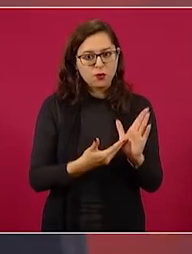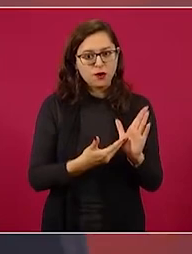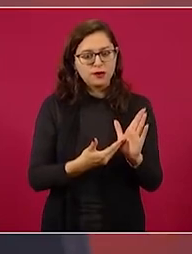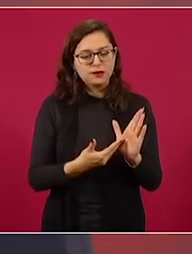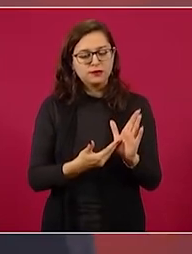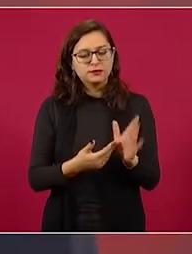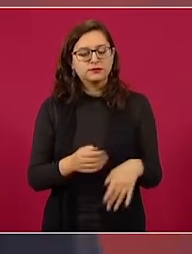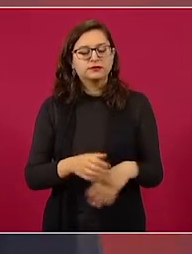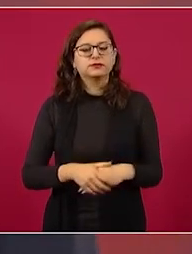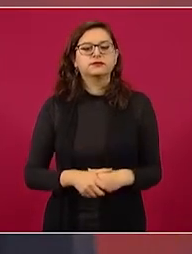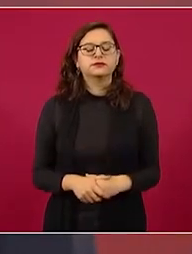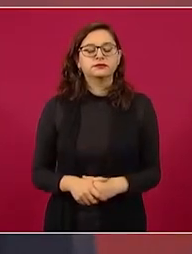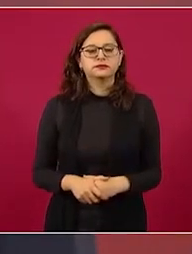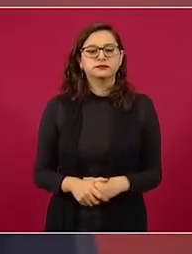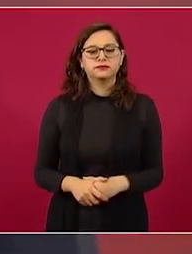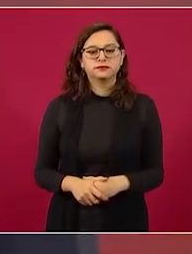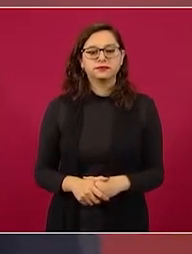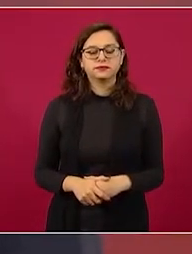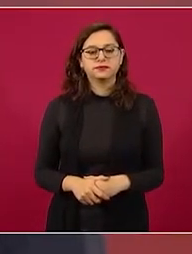y pruebas.